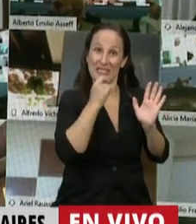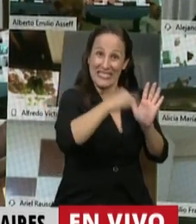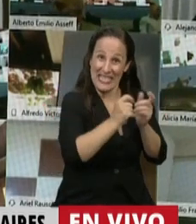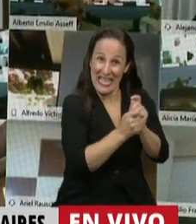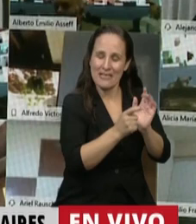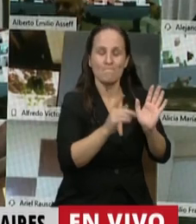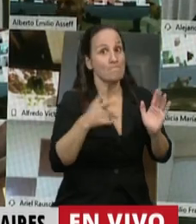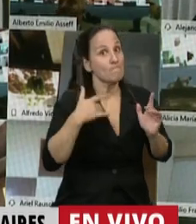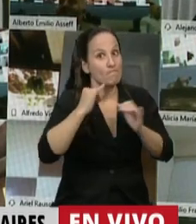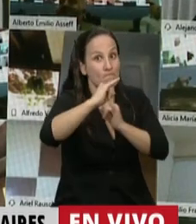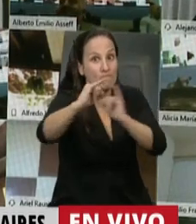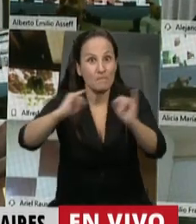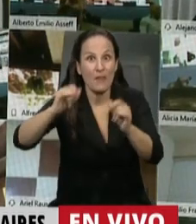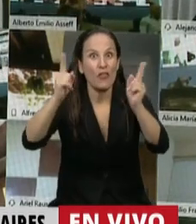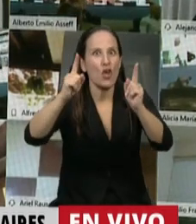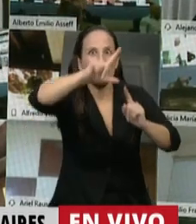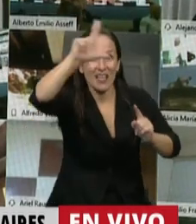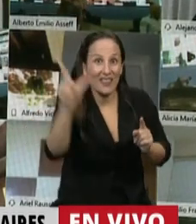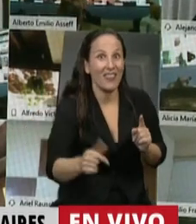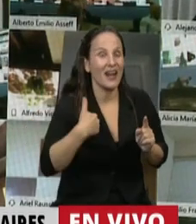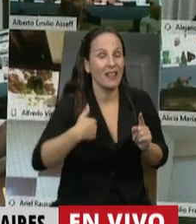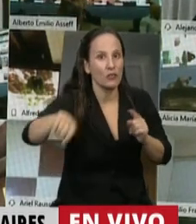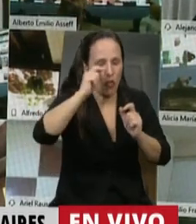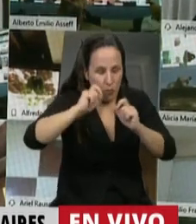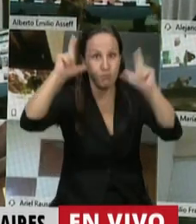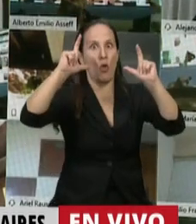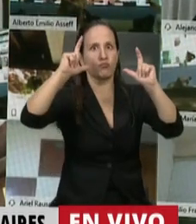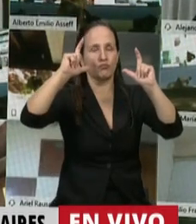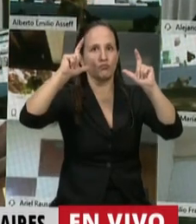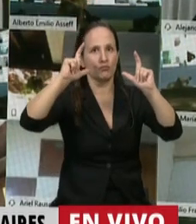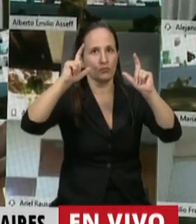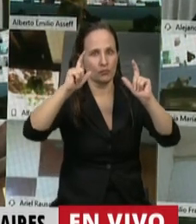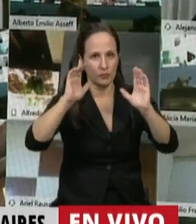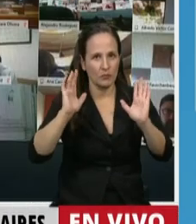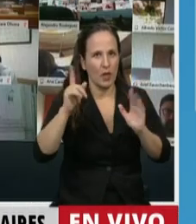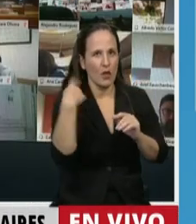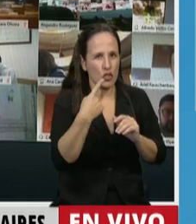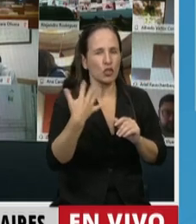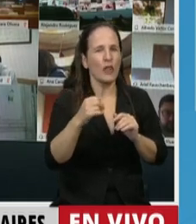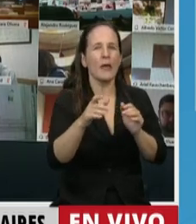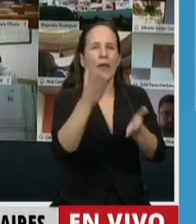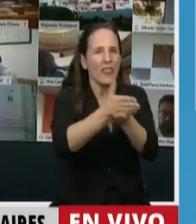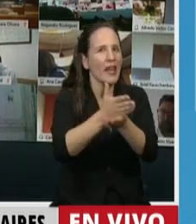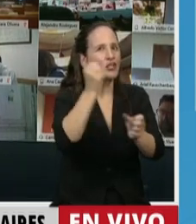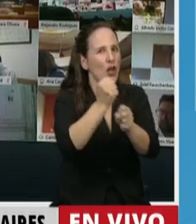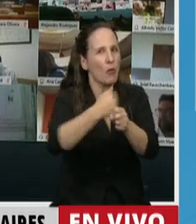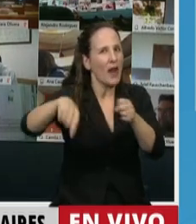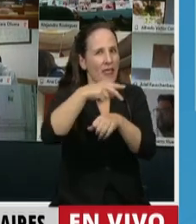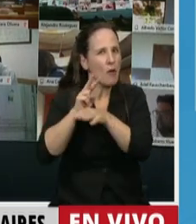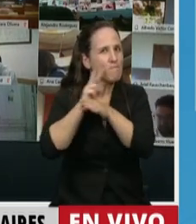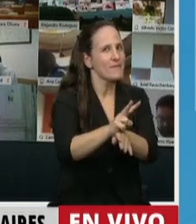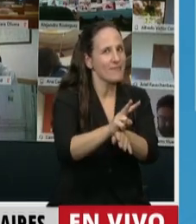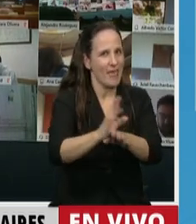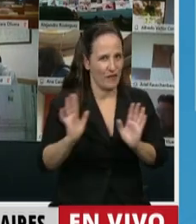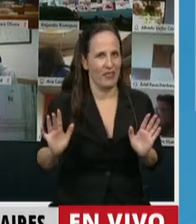atención a la docencia de todo el país, a que debemos defender los derechos laborales de la docencia,